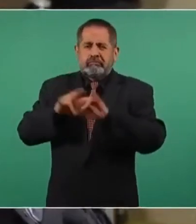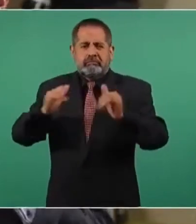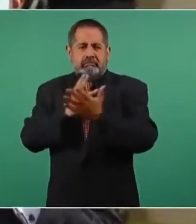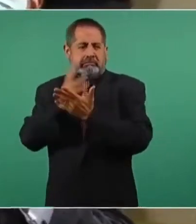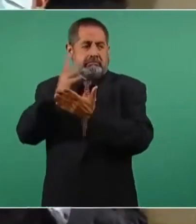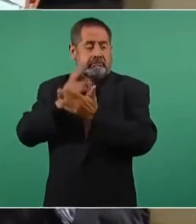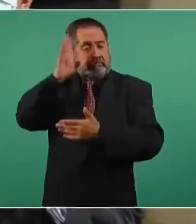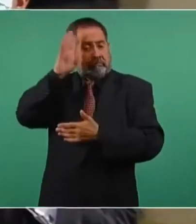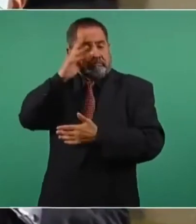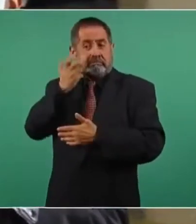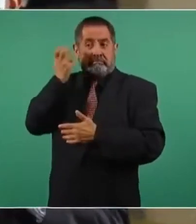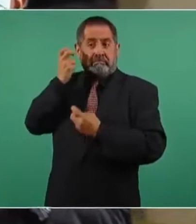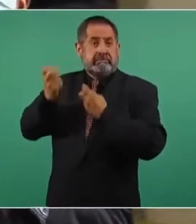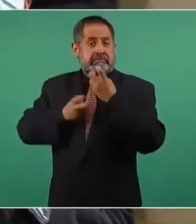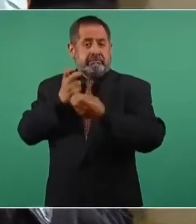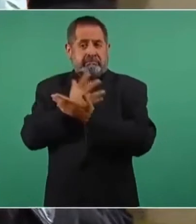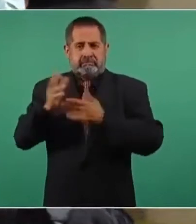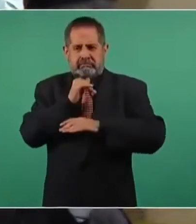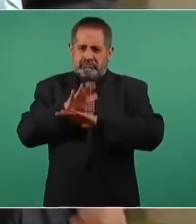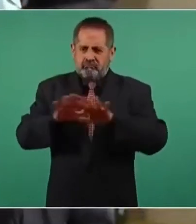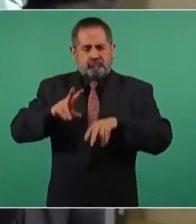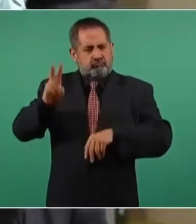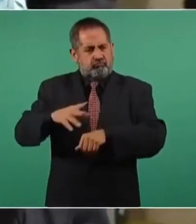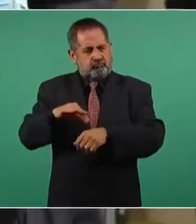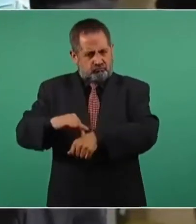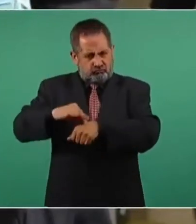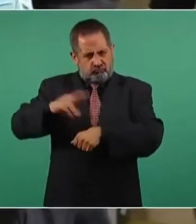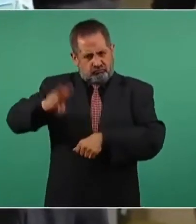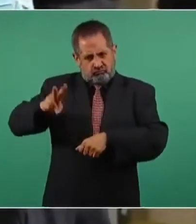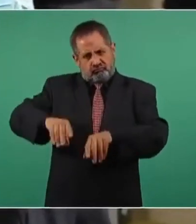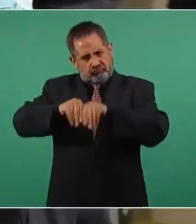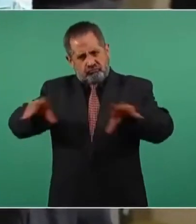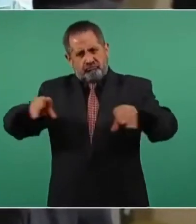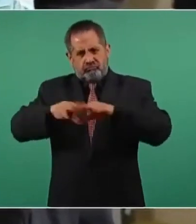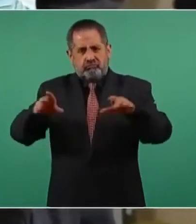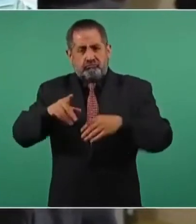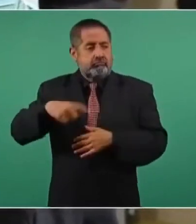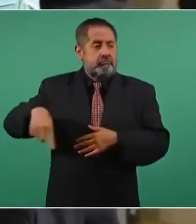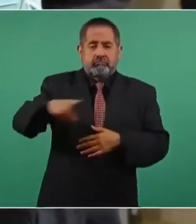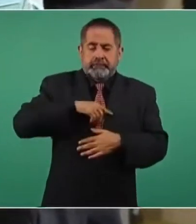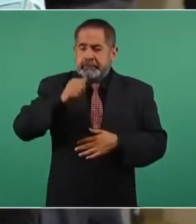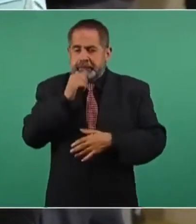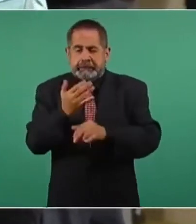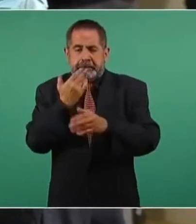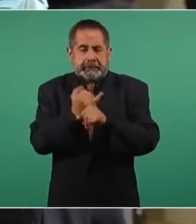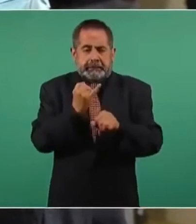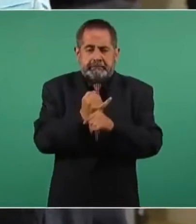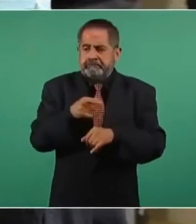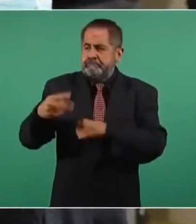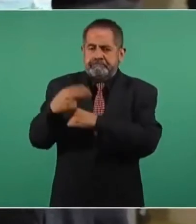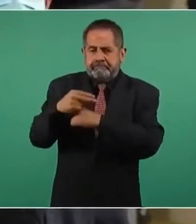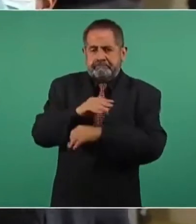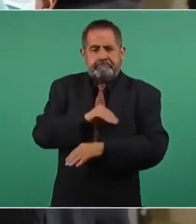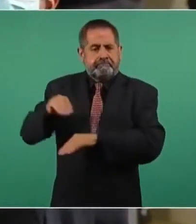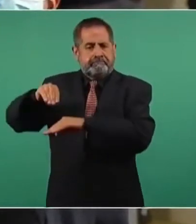sensacionalismos e informen verazmente a la ciudadanía que aún no tiene acceso a internet y en este